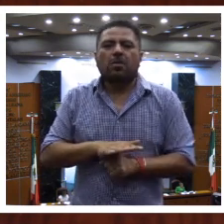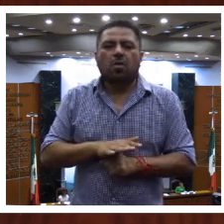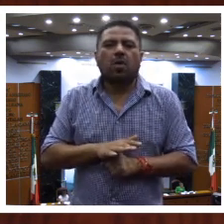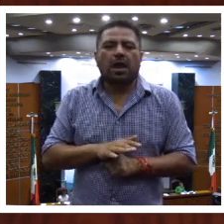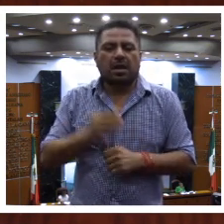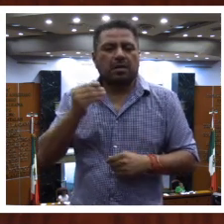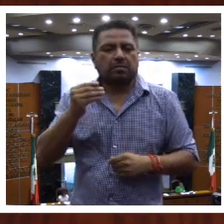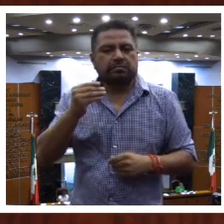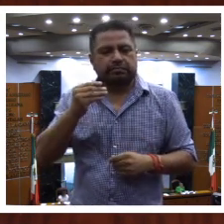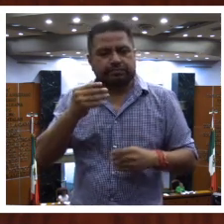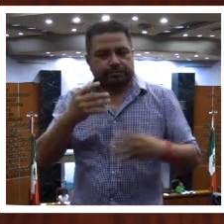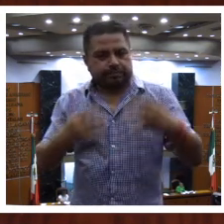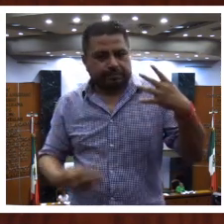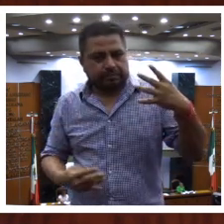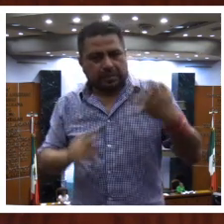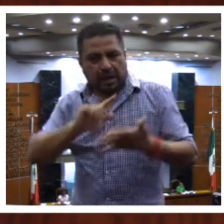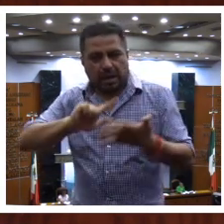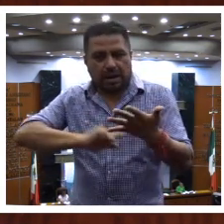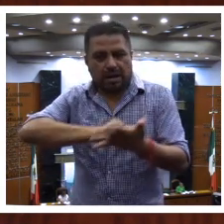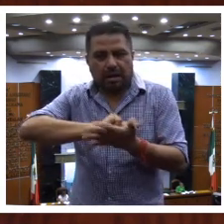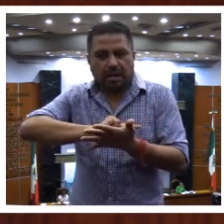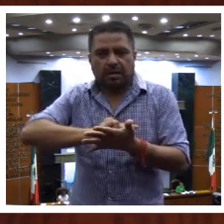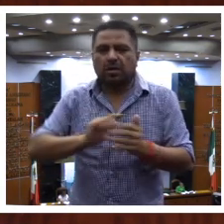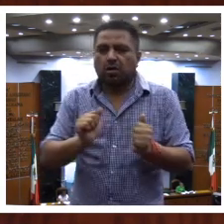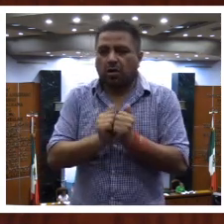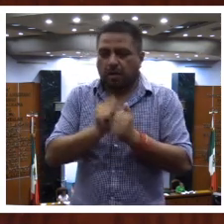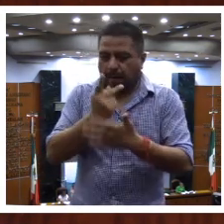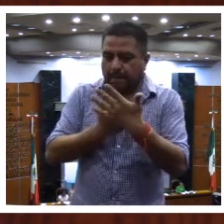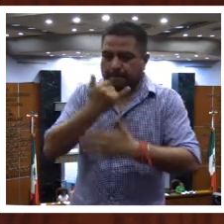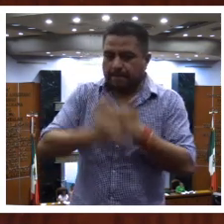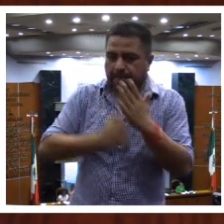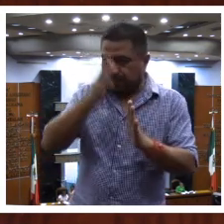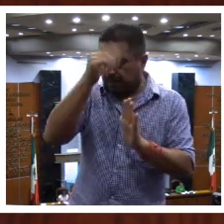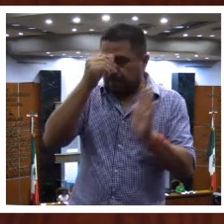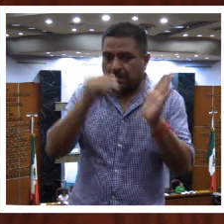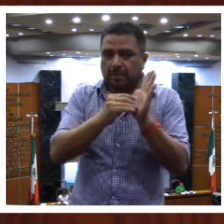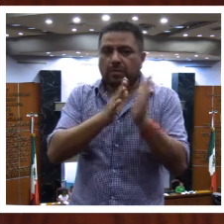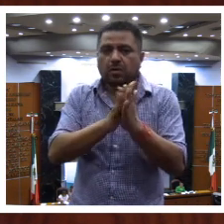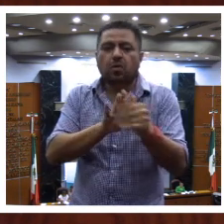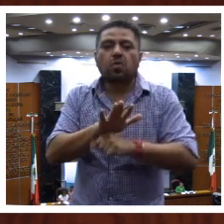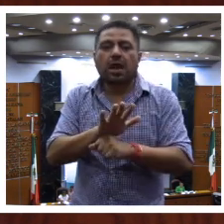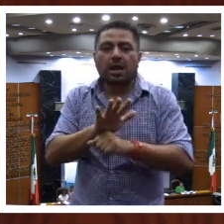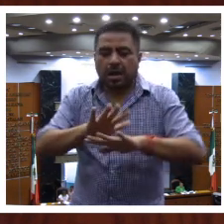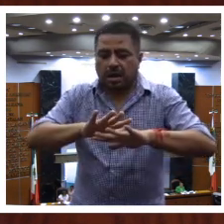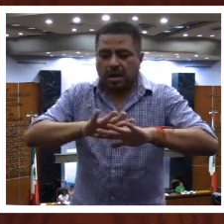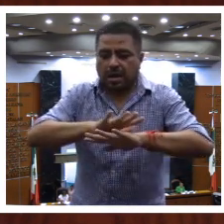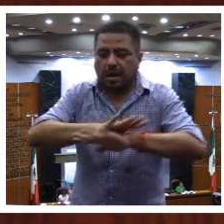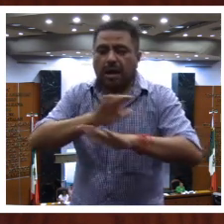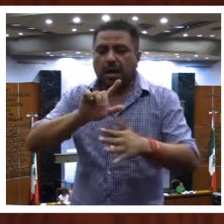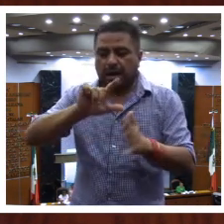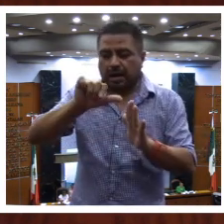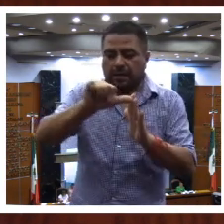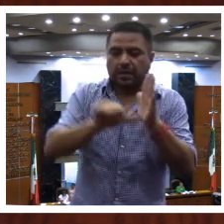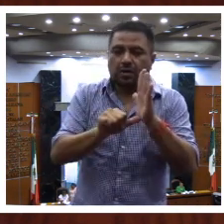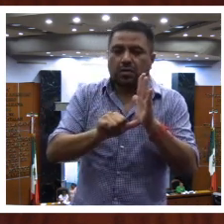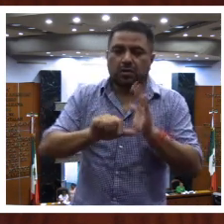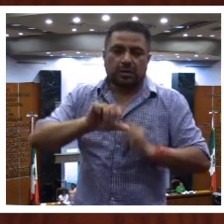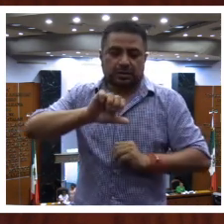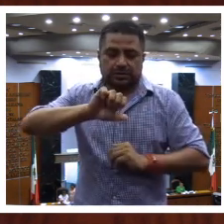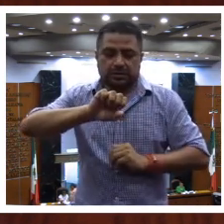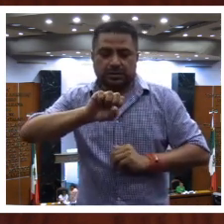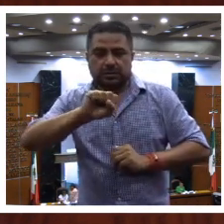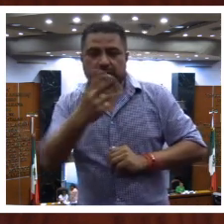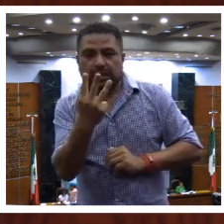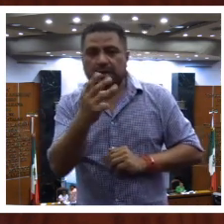siguiente iniciativa, con proyecto de decreto por el que se reforman los artículos 63,